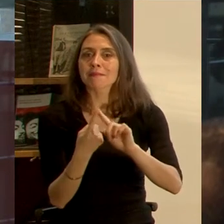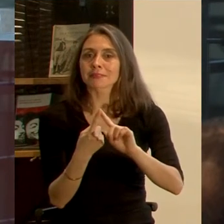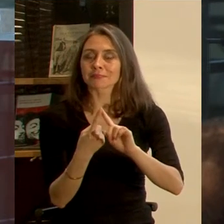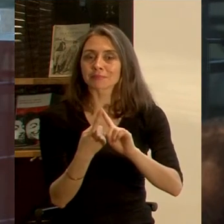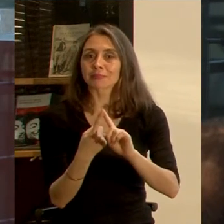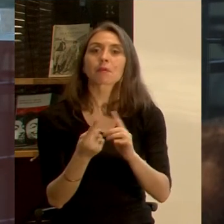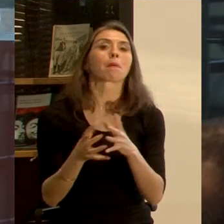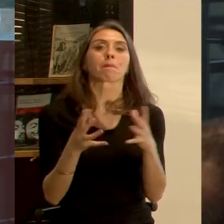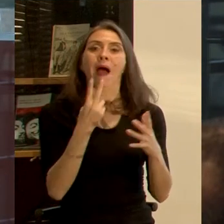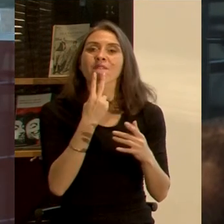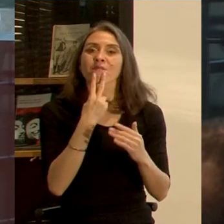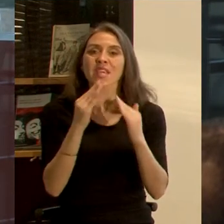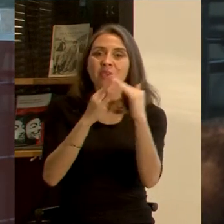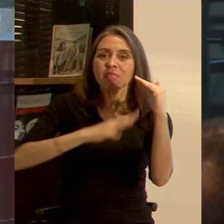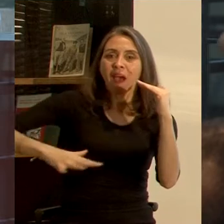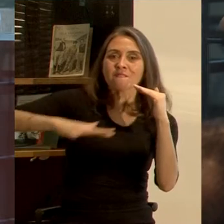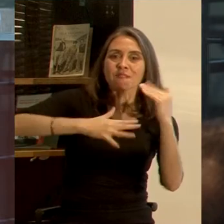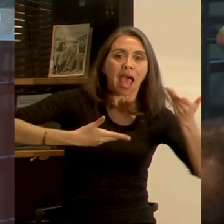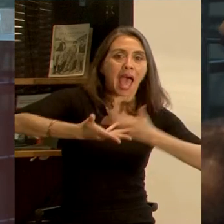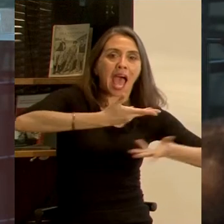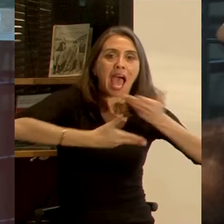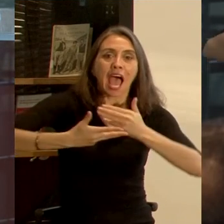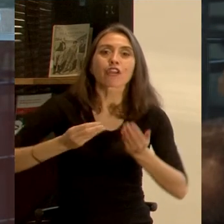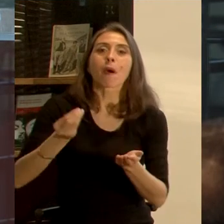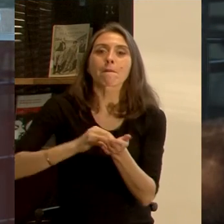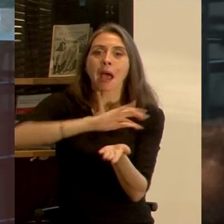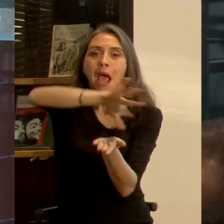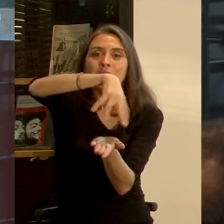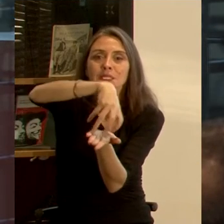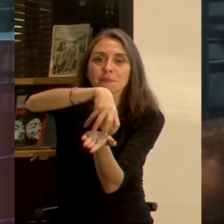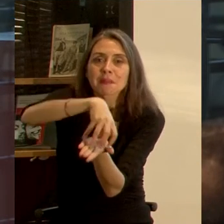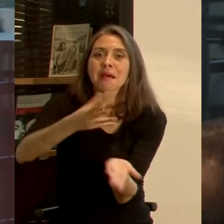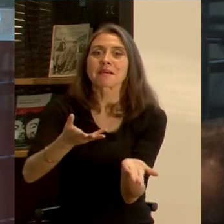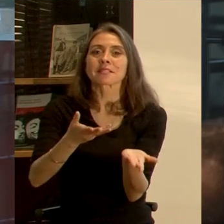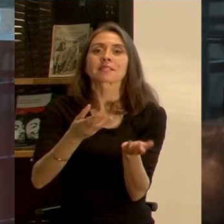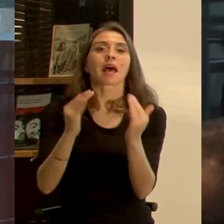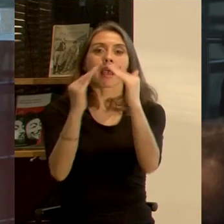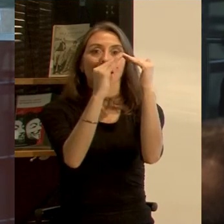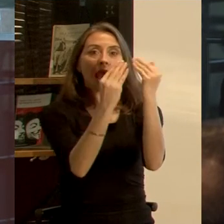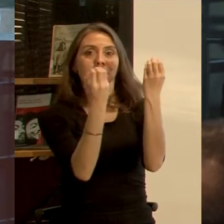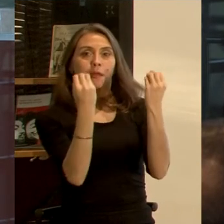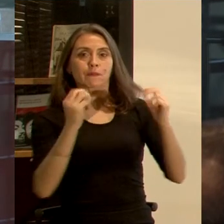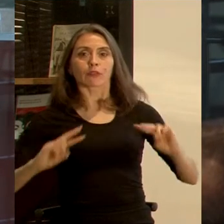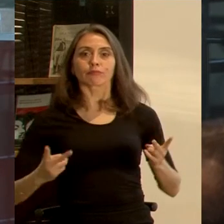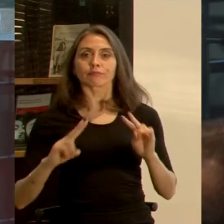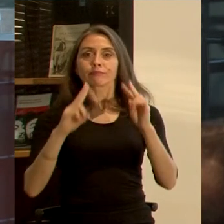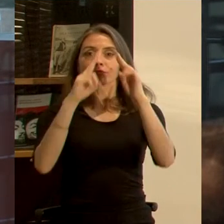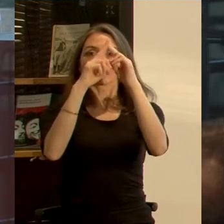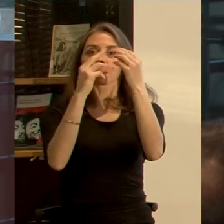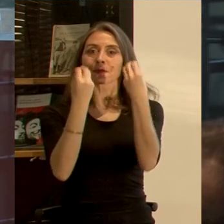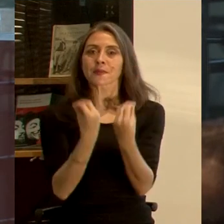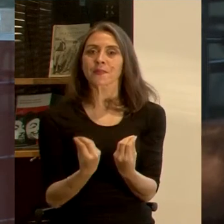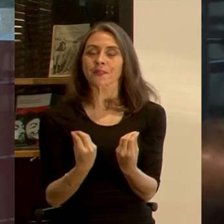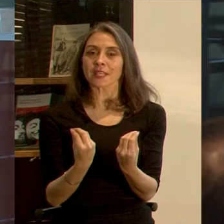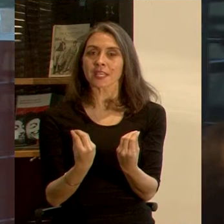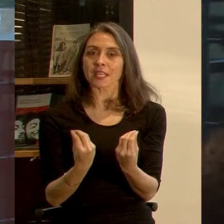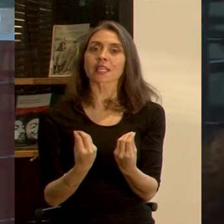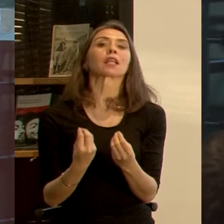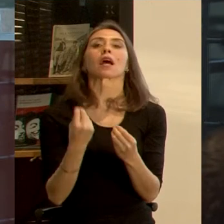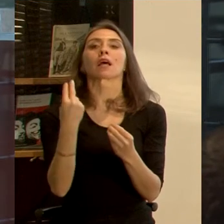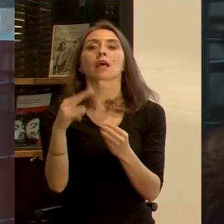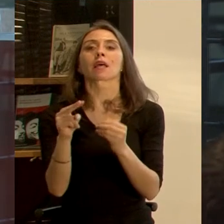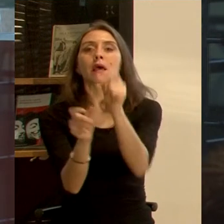con más vida de barrio y más áreas verdes, con mejores viviendas, bien localizadas y construidas en forma adecuada a las